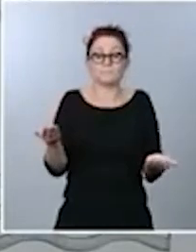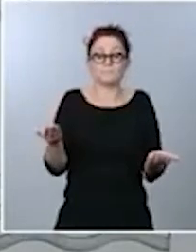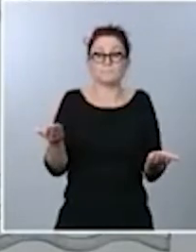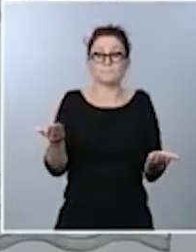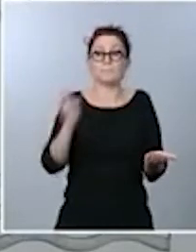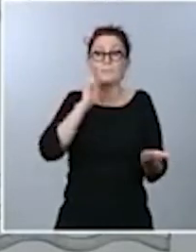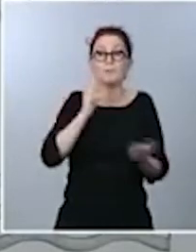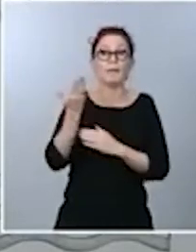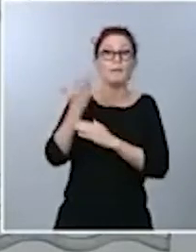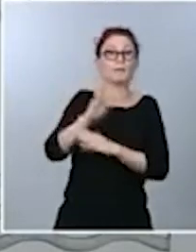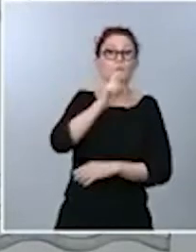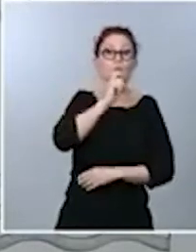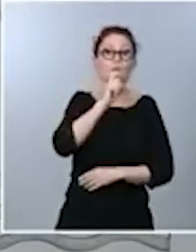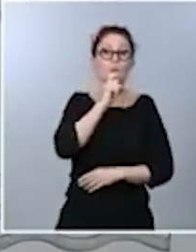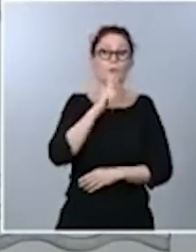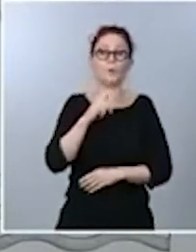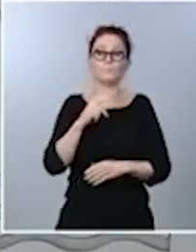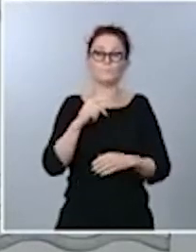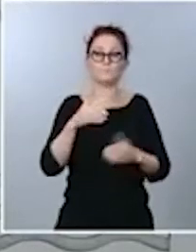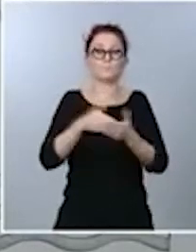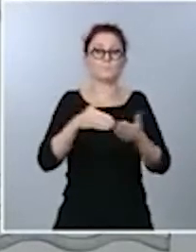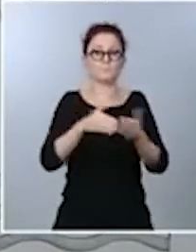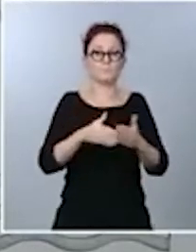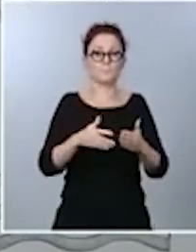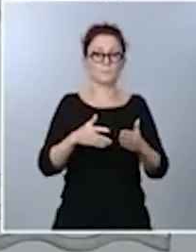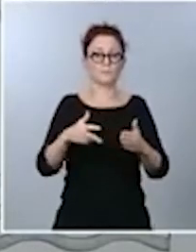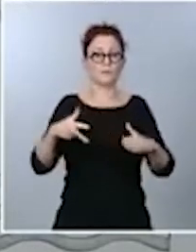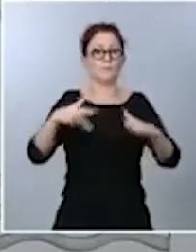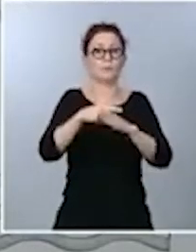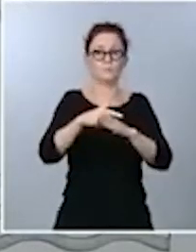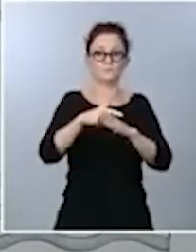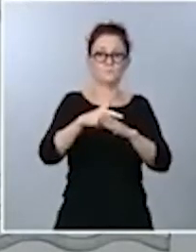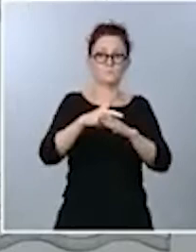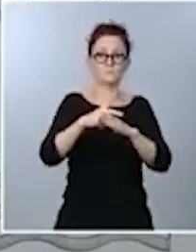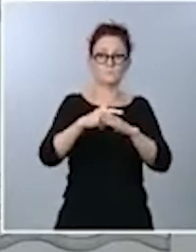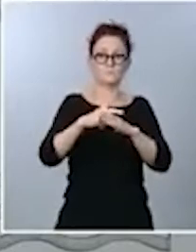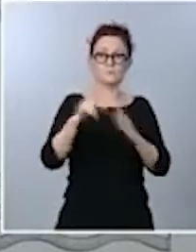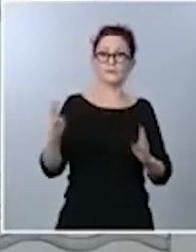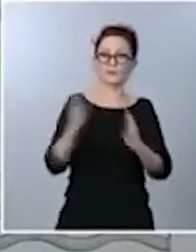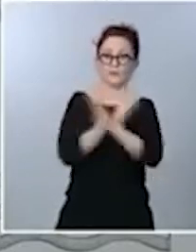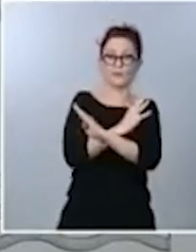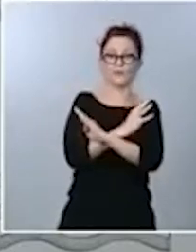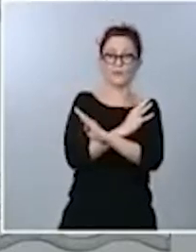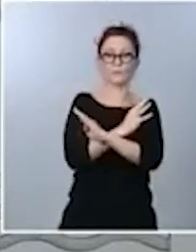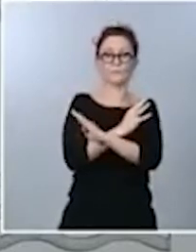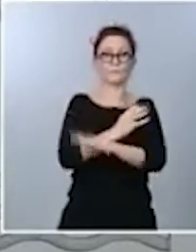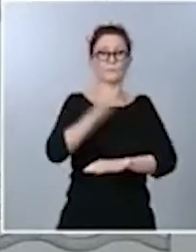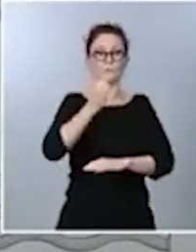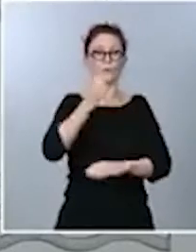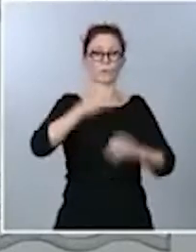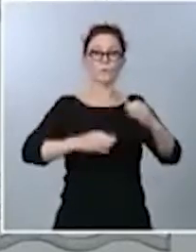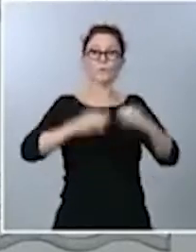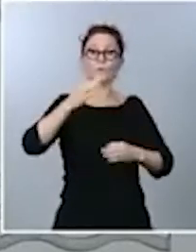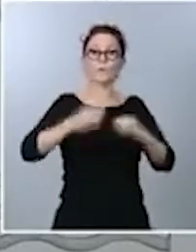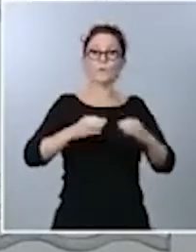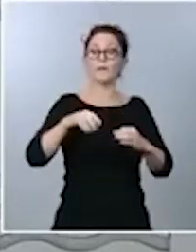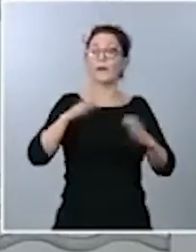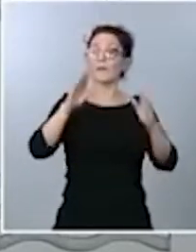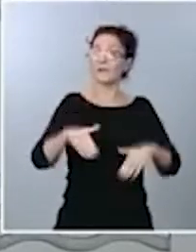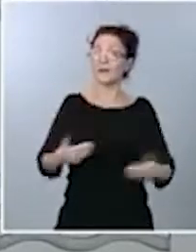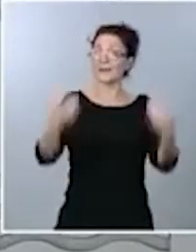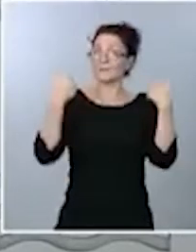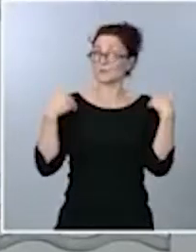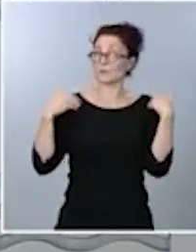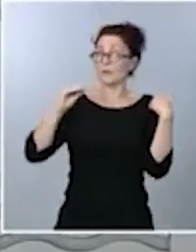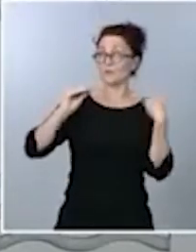obstruccionista de bloqueo de la renovación de este órgano y, por tanto, de no acometer su propia responsabilidad en el cumplimiento